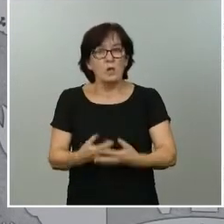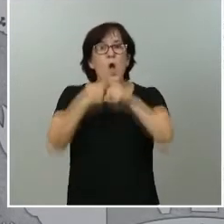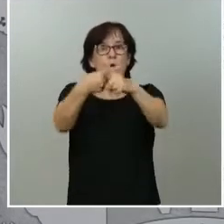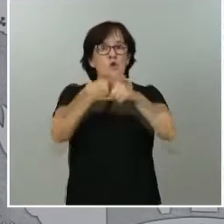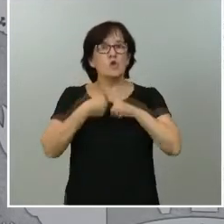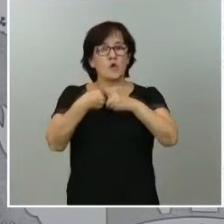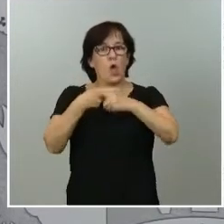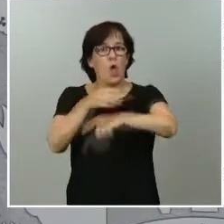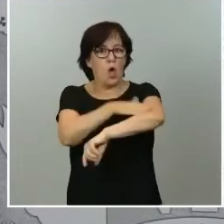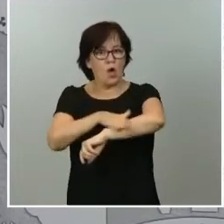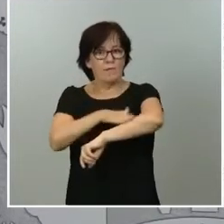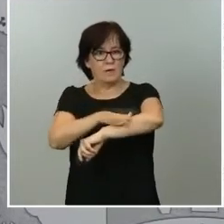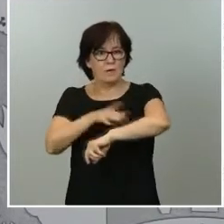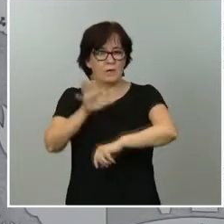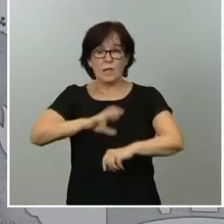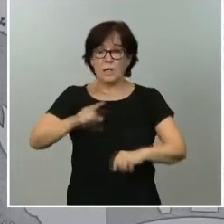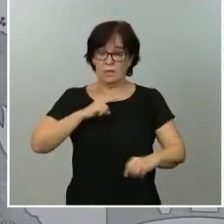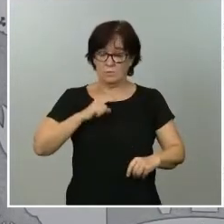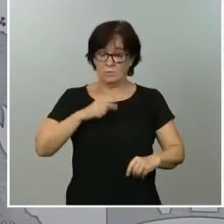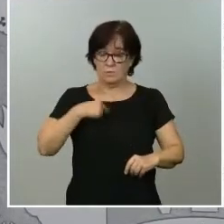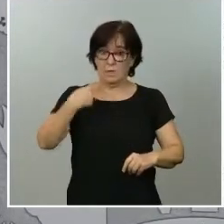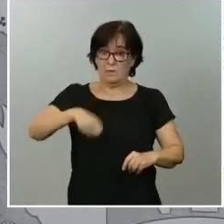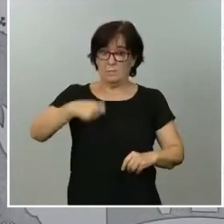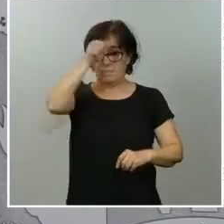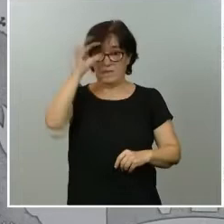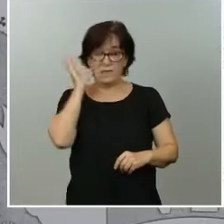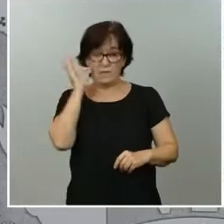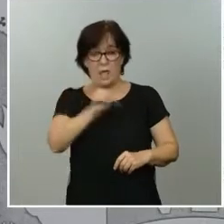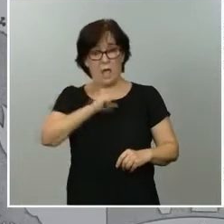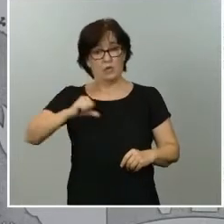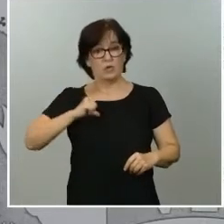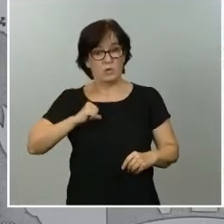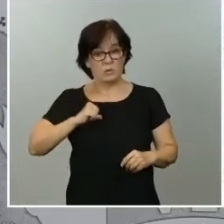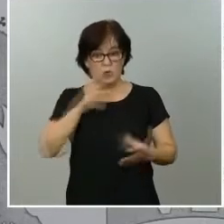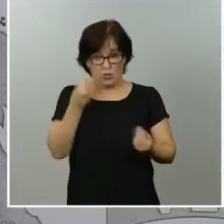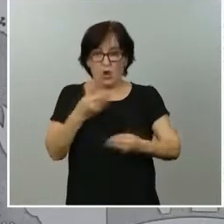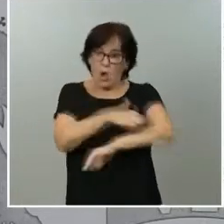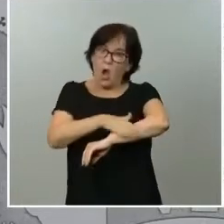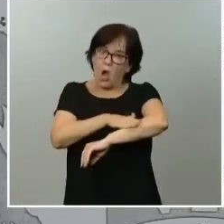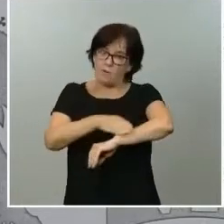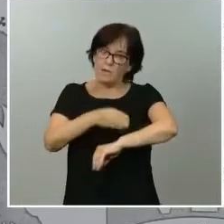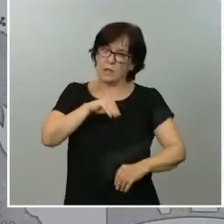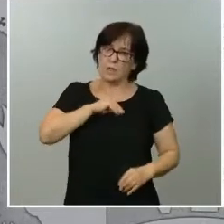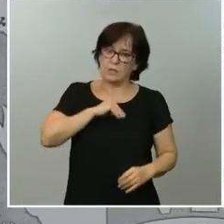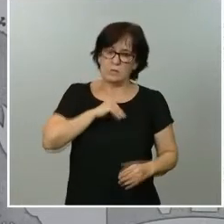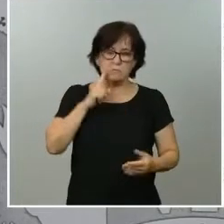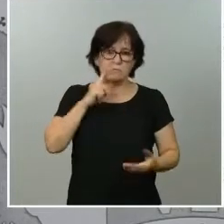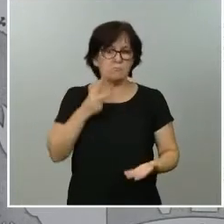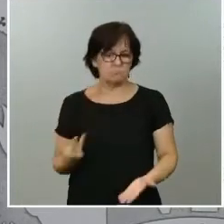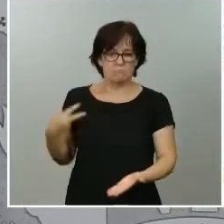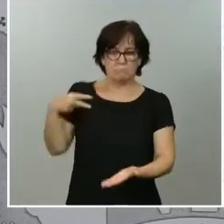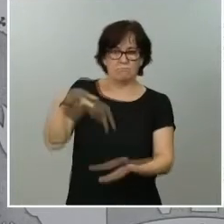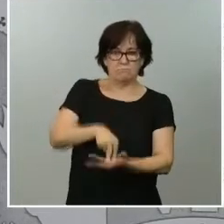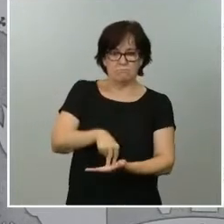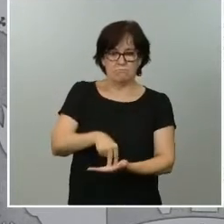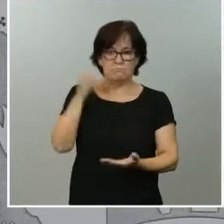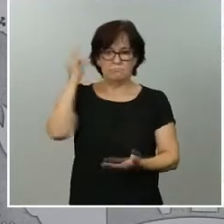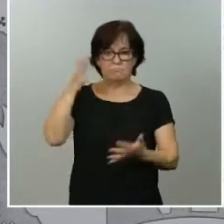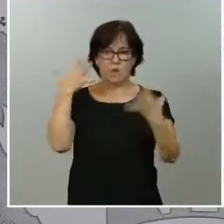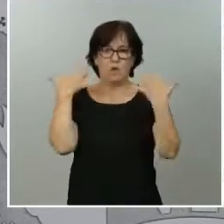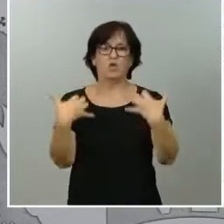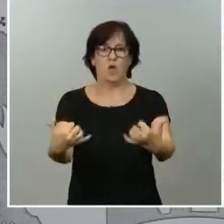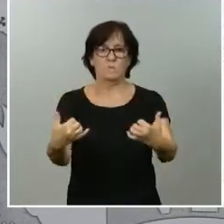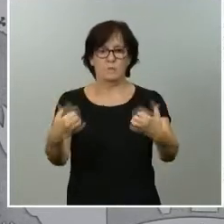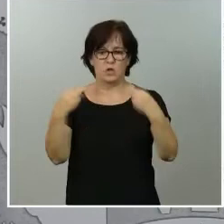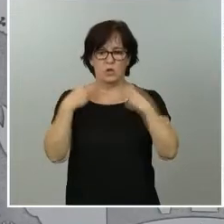dicho presidente o presidente autonómico quien, junto con el Gobierno de España, comparecería ante el Congreso de los Diputados para el necesario